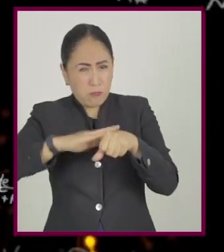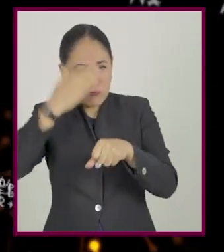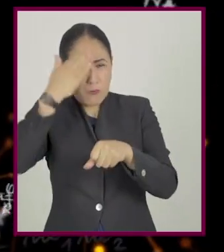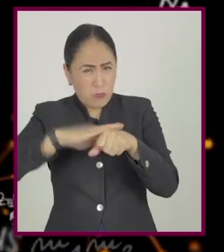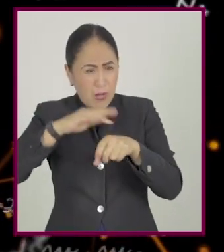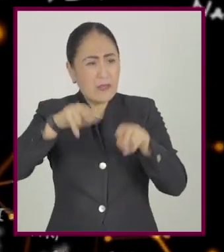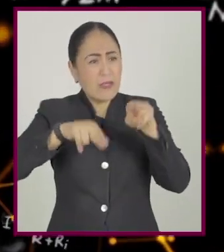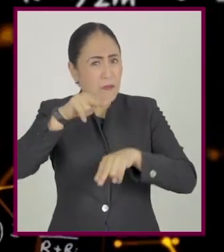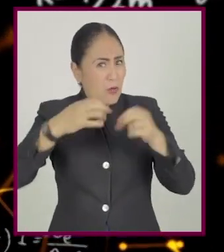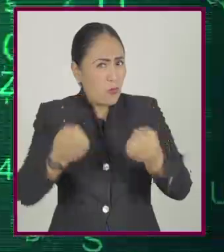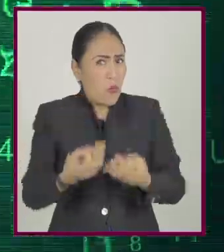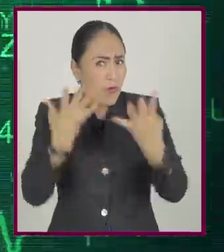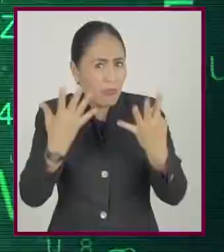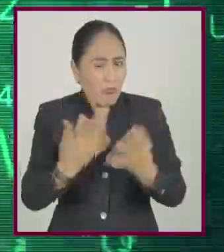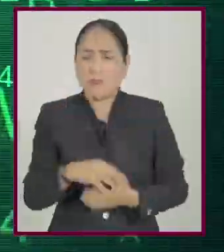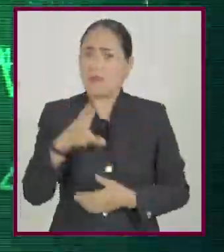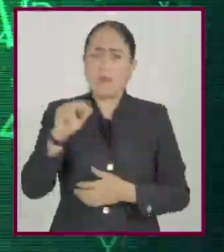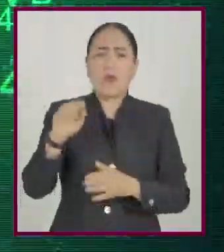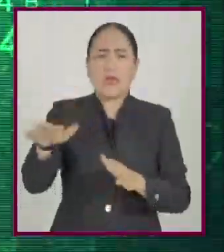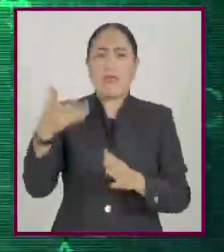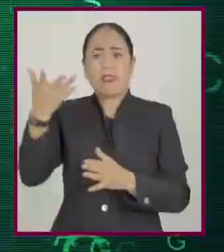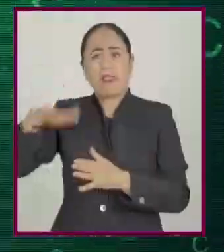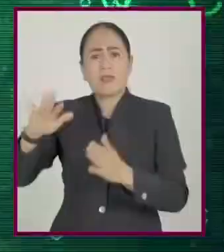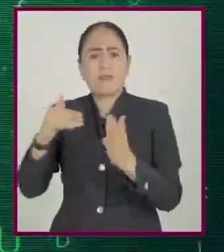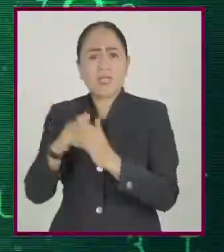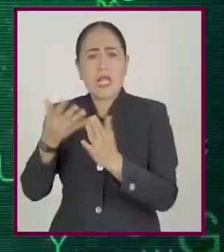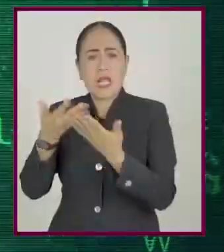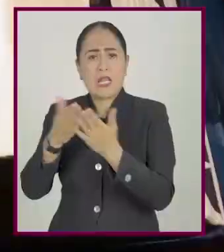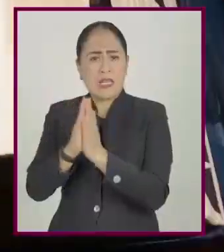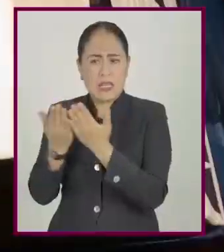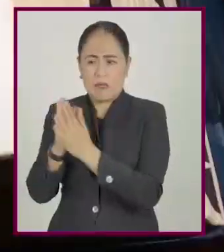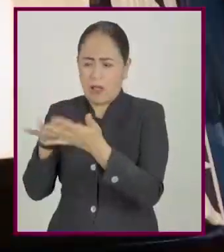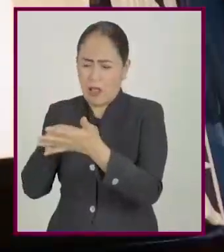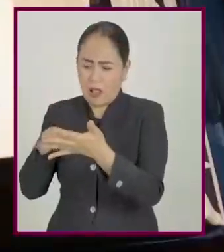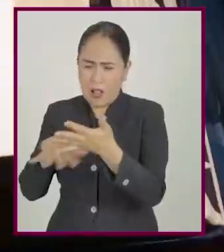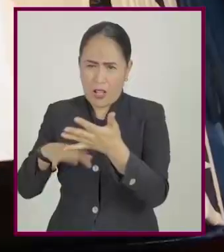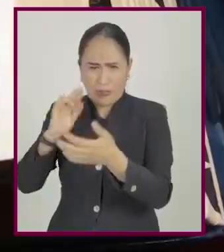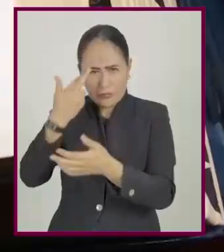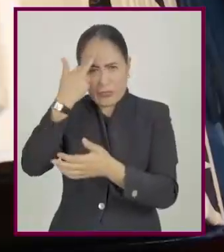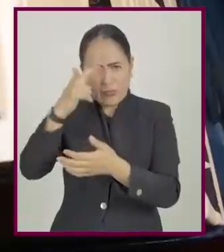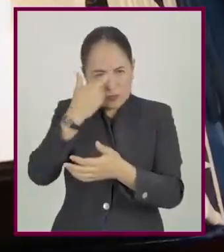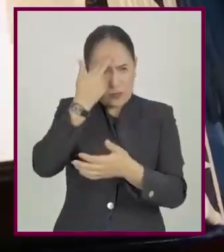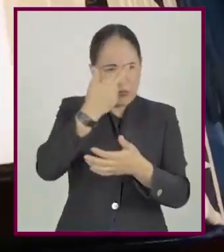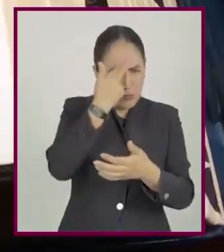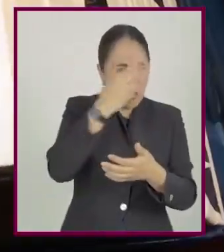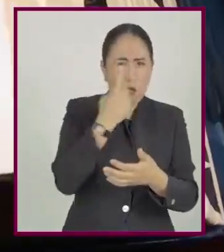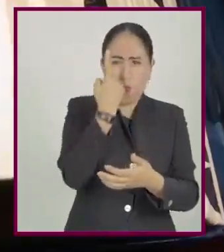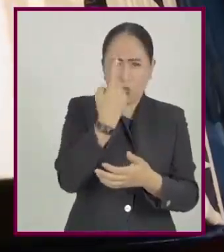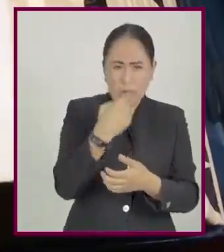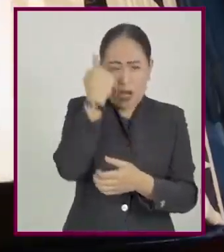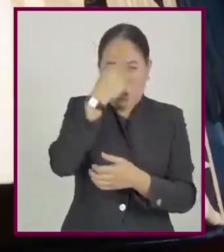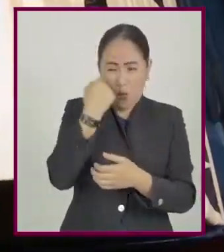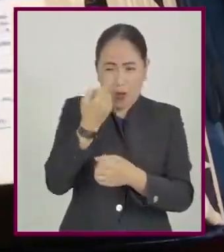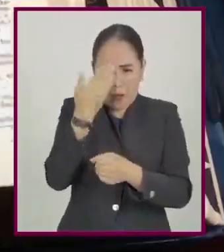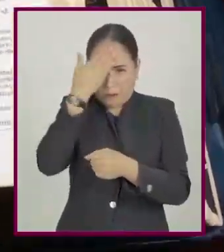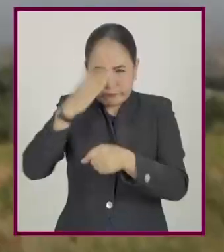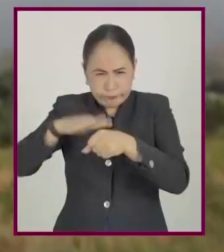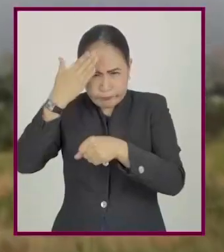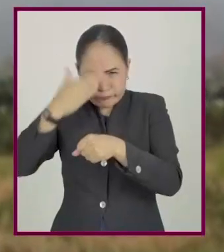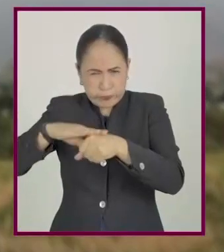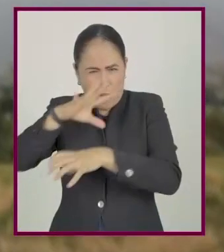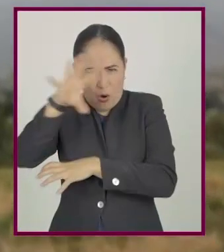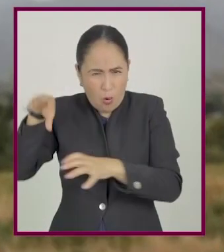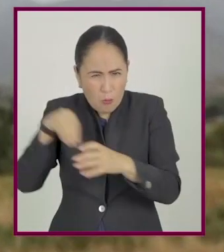ya que recordaba a la perfección 10.000 libros que había leído, y apenas se tardaba una hora en memorizar uno.